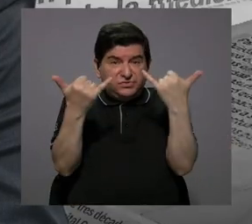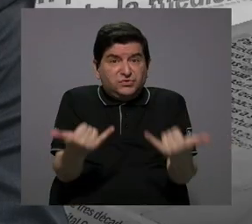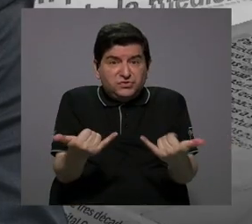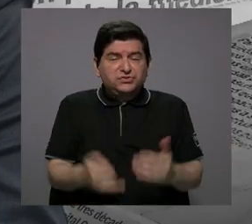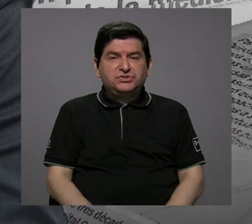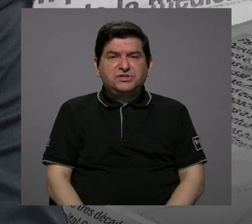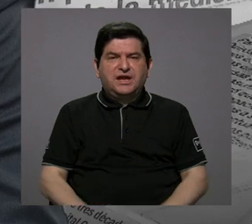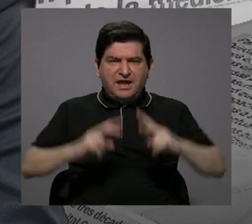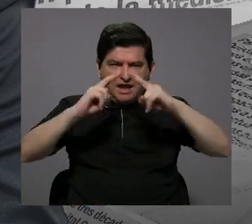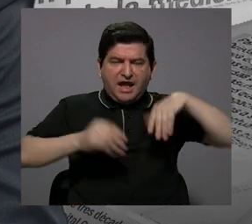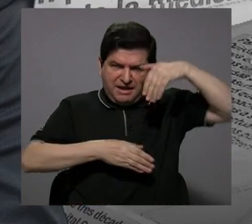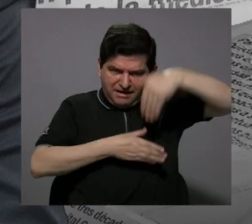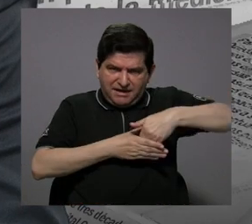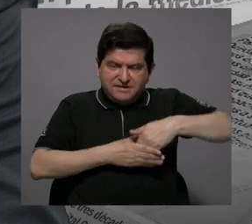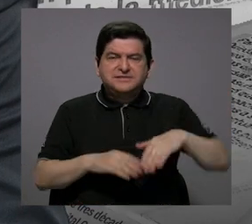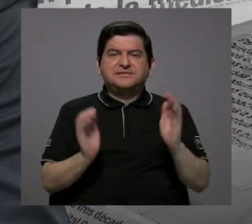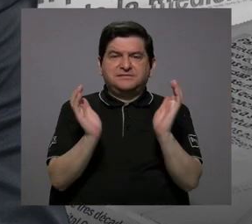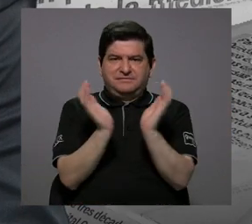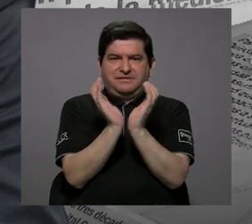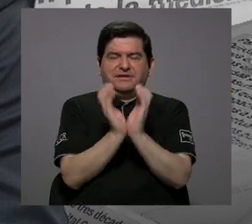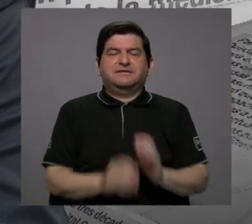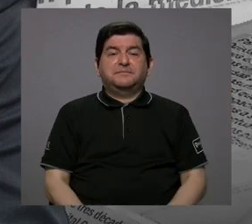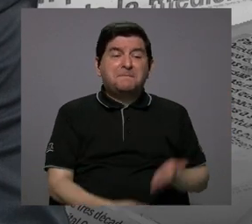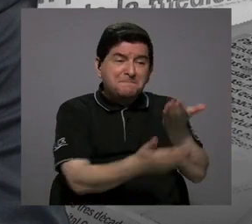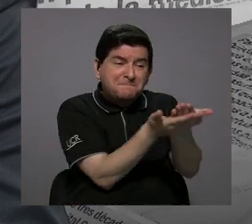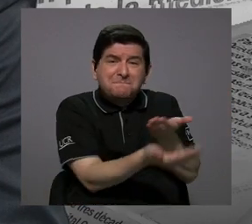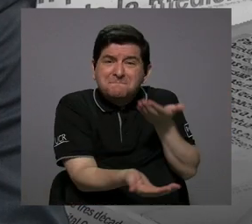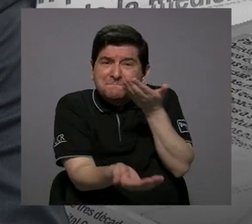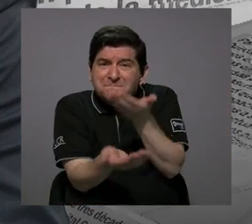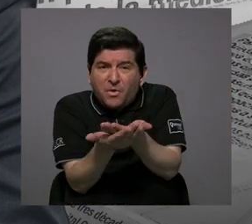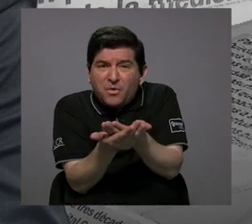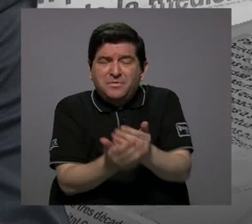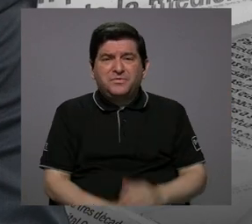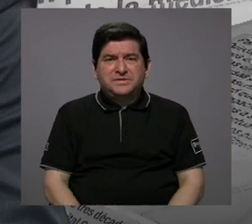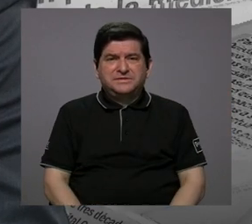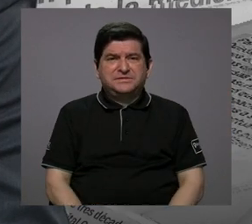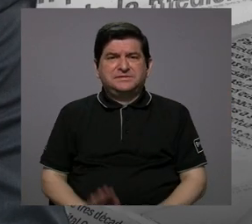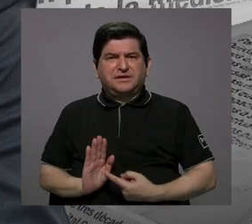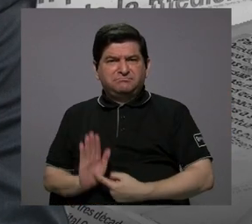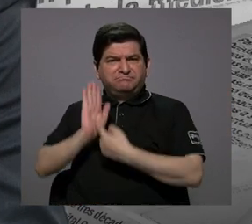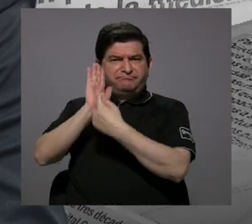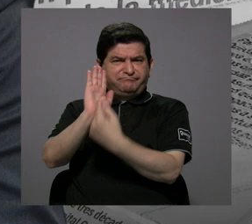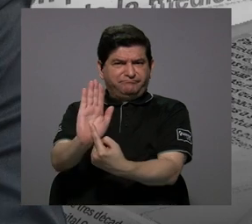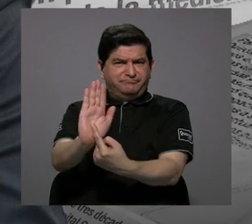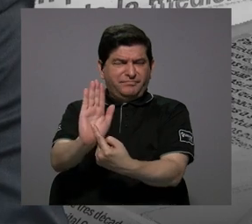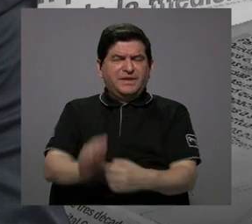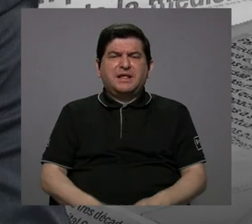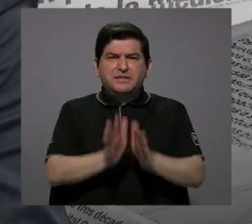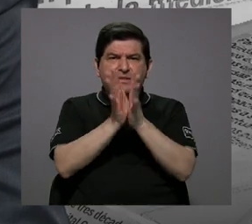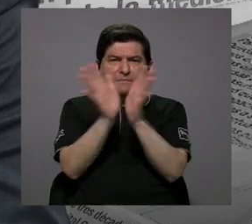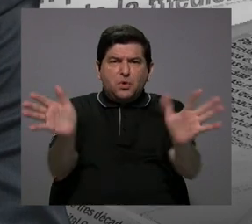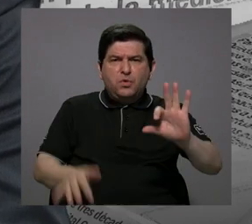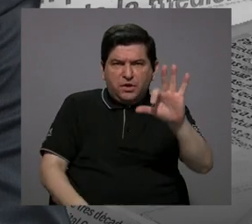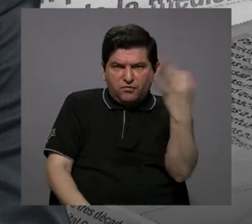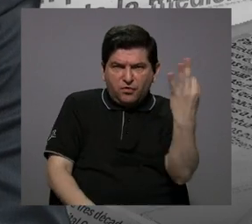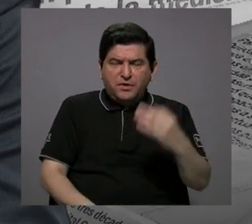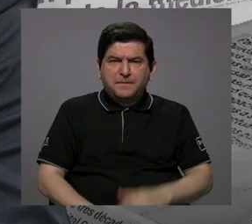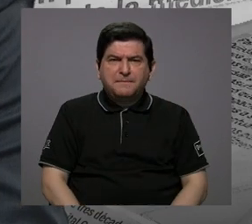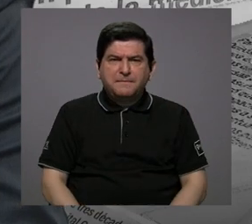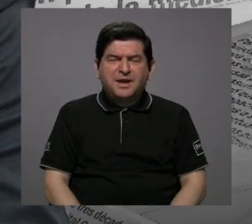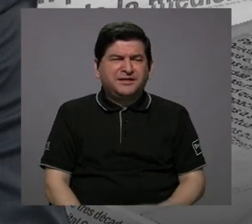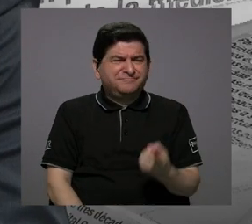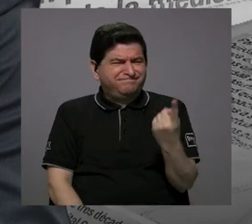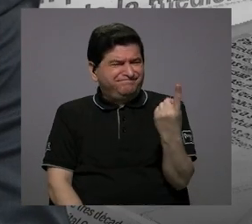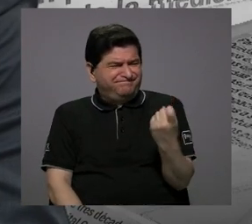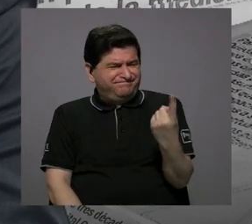la auditoría de la caja, que las propuestas llevadas a la luz pública han